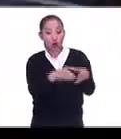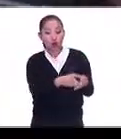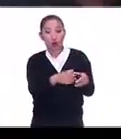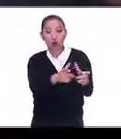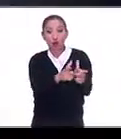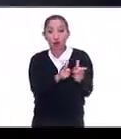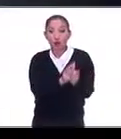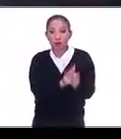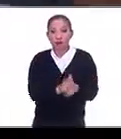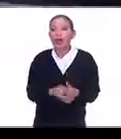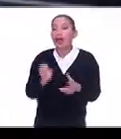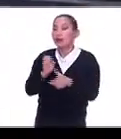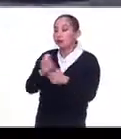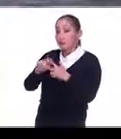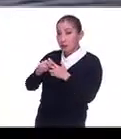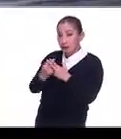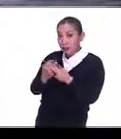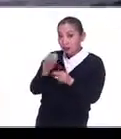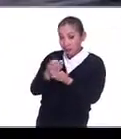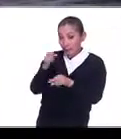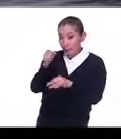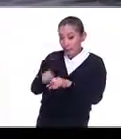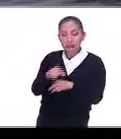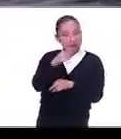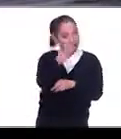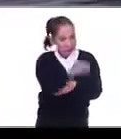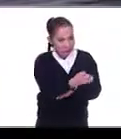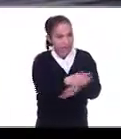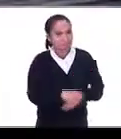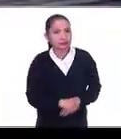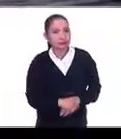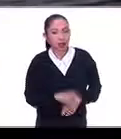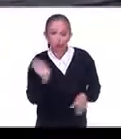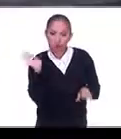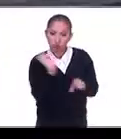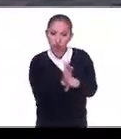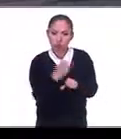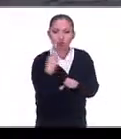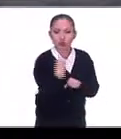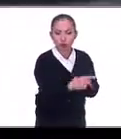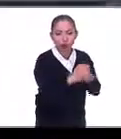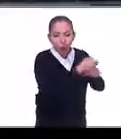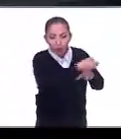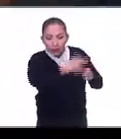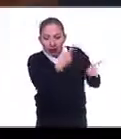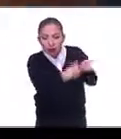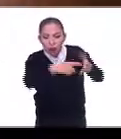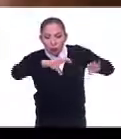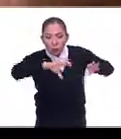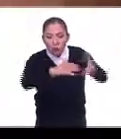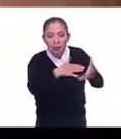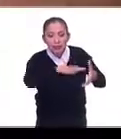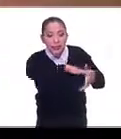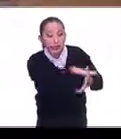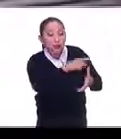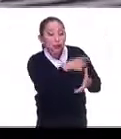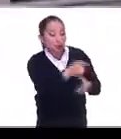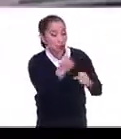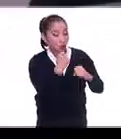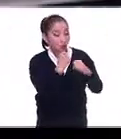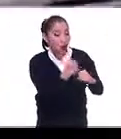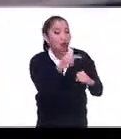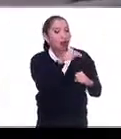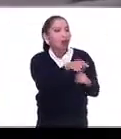Tendríamos que empezar por ahí. Por ahí, fortaleciendo la organización comunitaria como, con